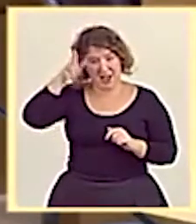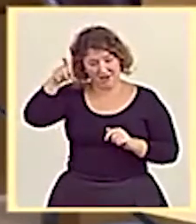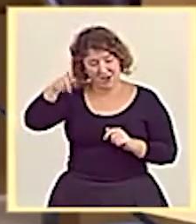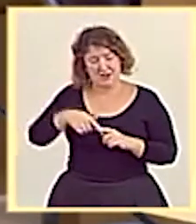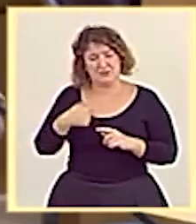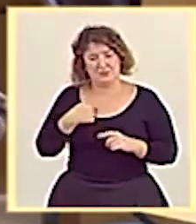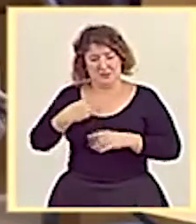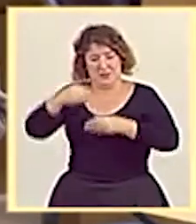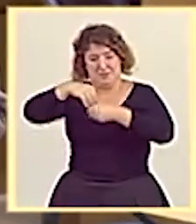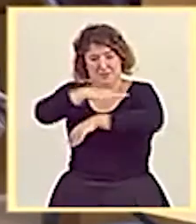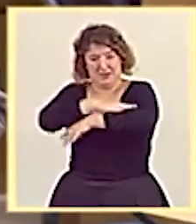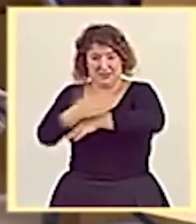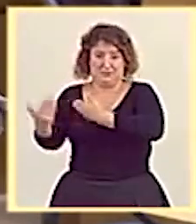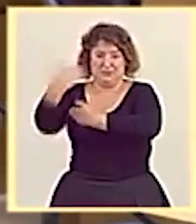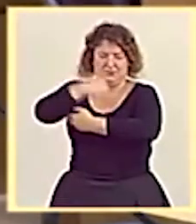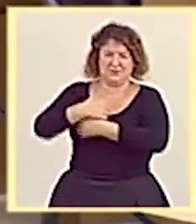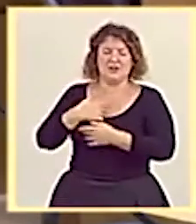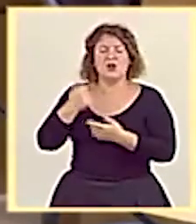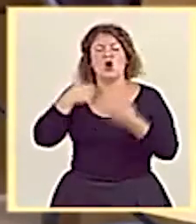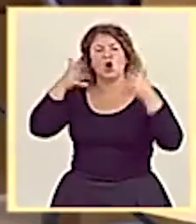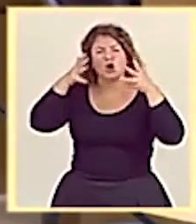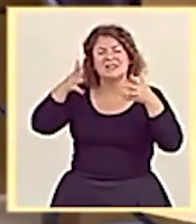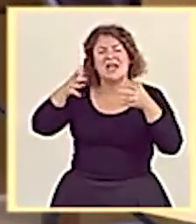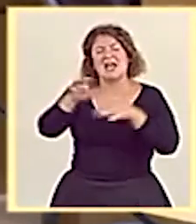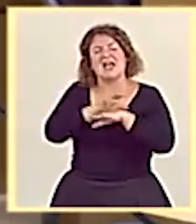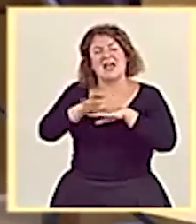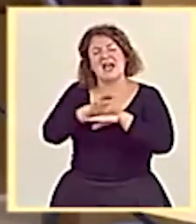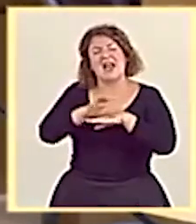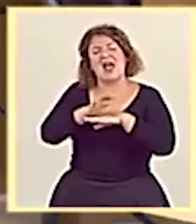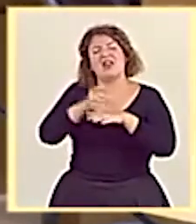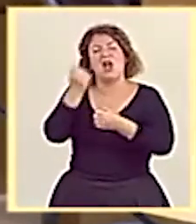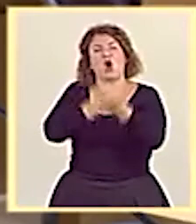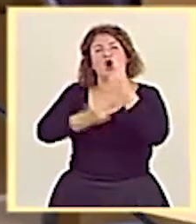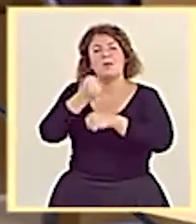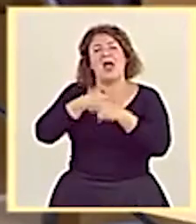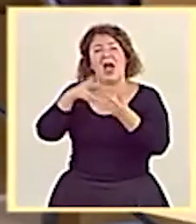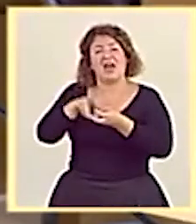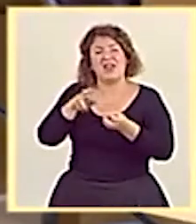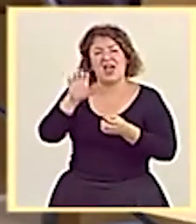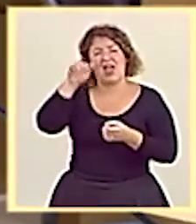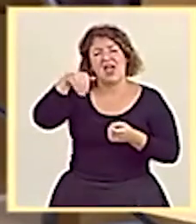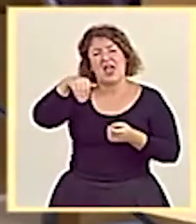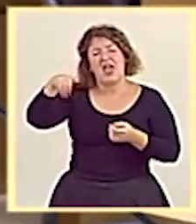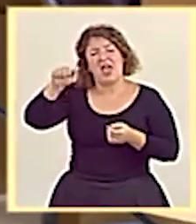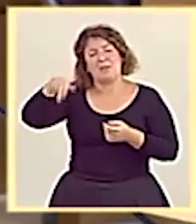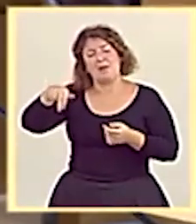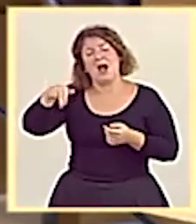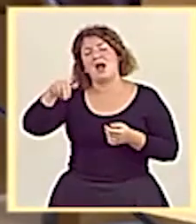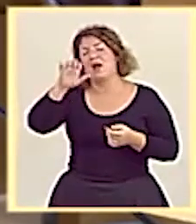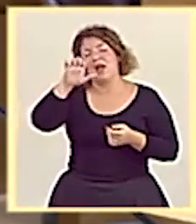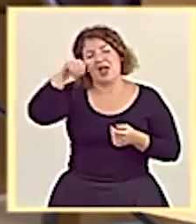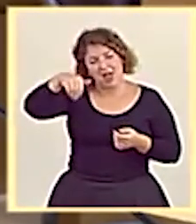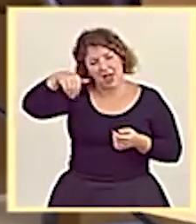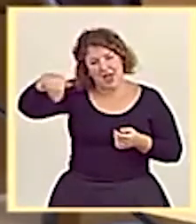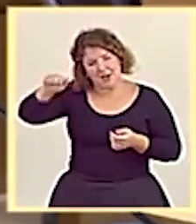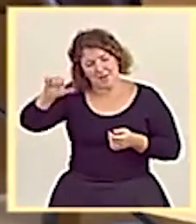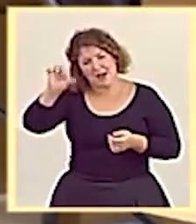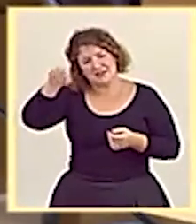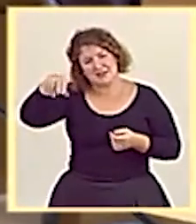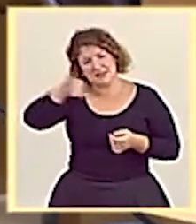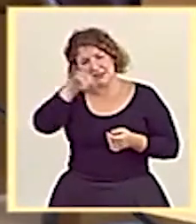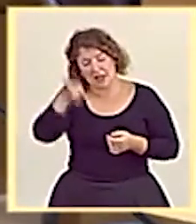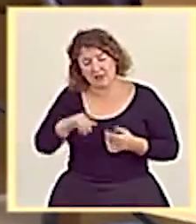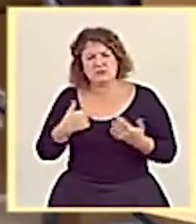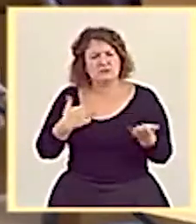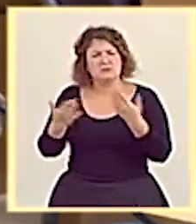dirijo, junto con la consejera de Economía y Hacienda, la señora Elma Sanz. Allí acordamos asuntos de máximo interés para ambos gobiernos y